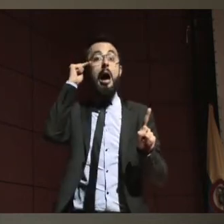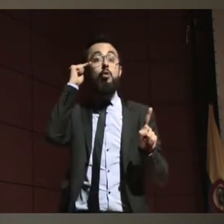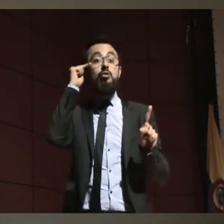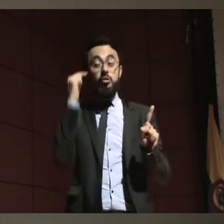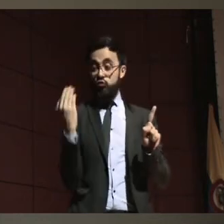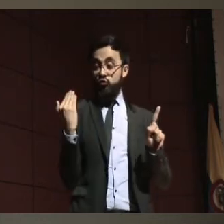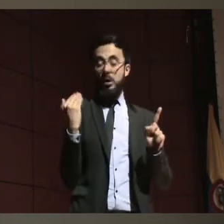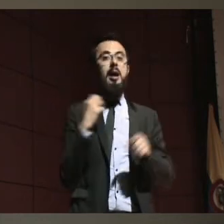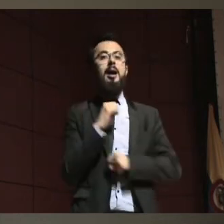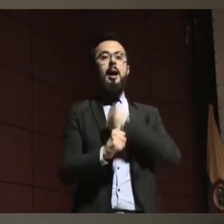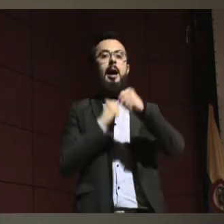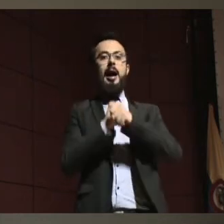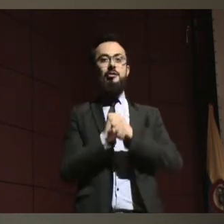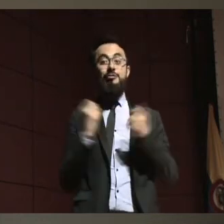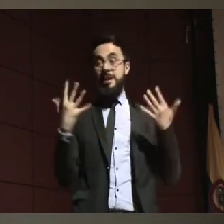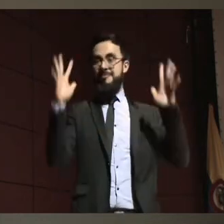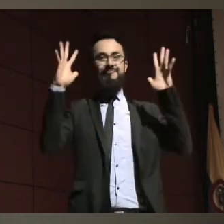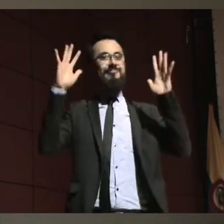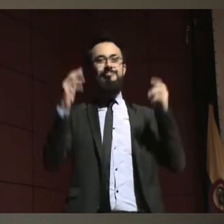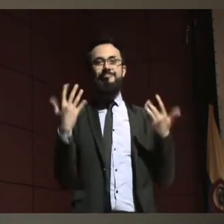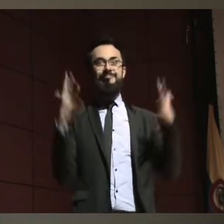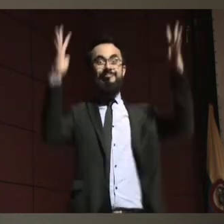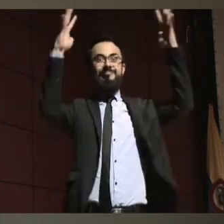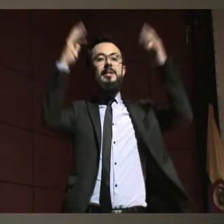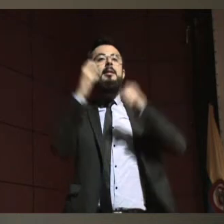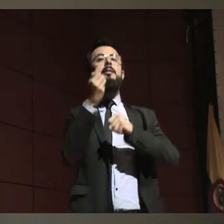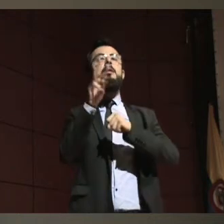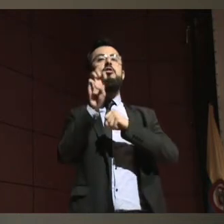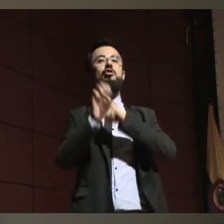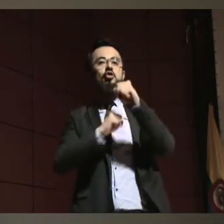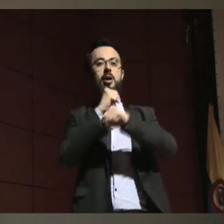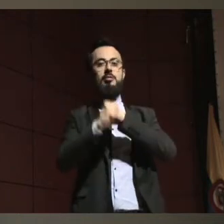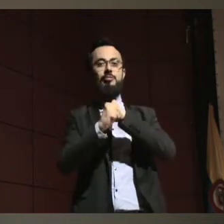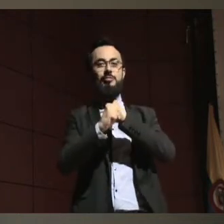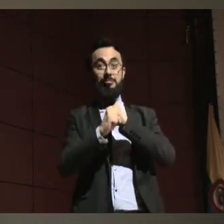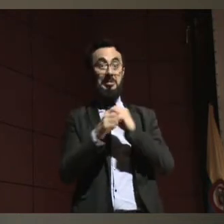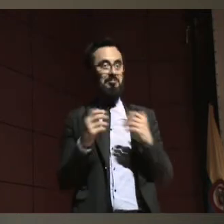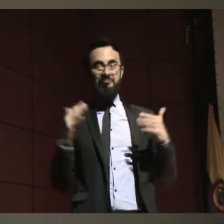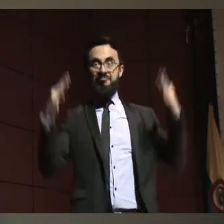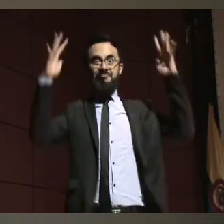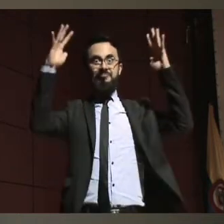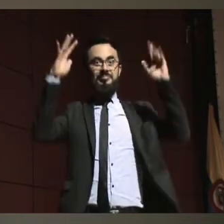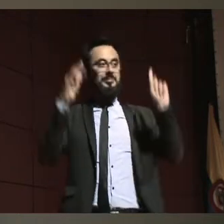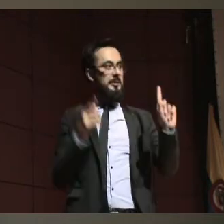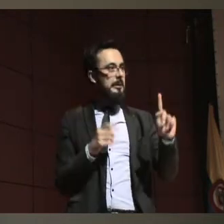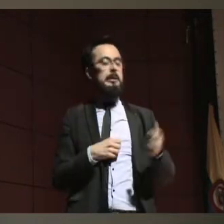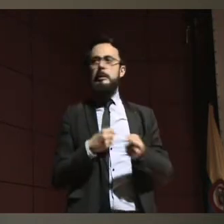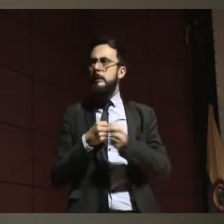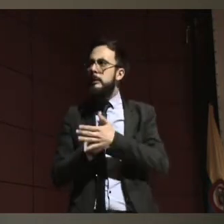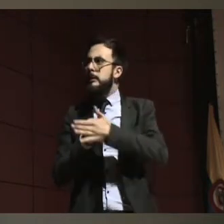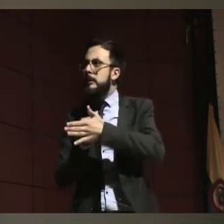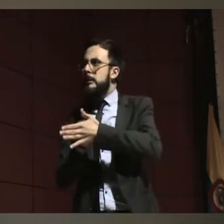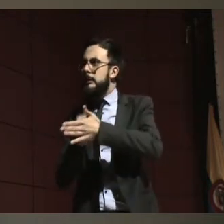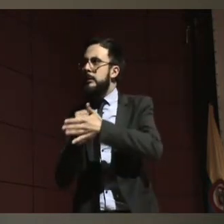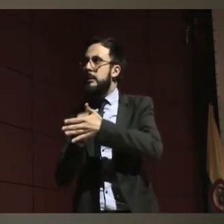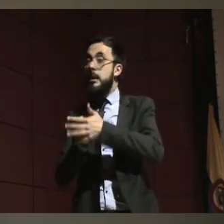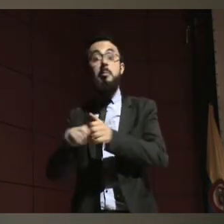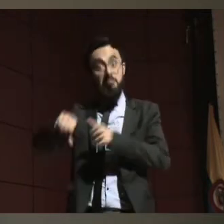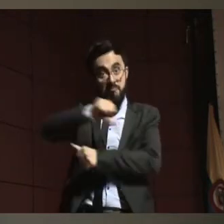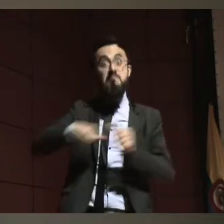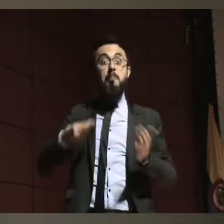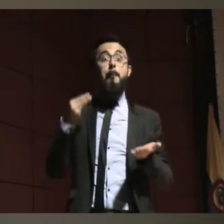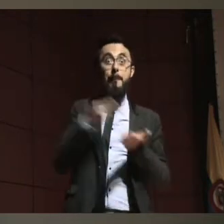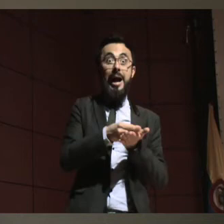ningún problema en la prestación de los servicios que le damos. Y logramos que le dieran la indemnización y cuando llegó al banco,